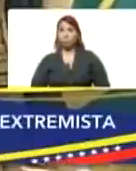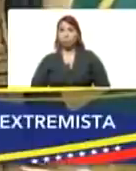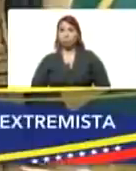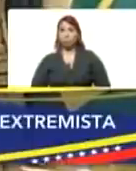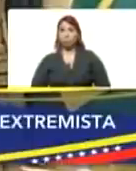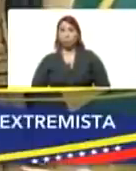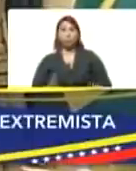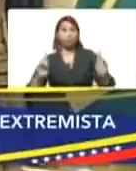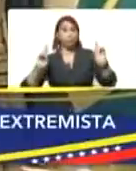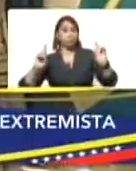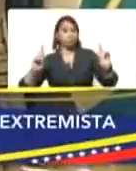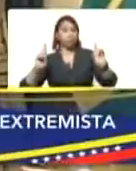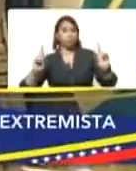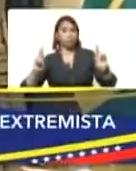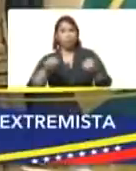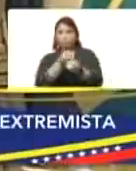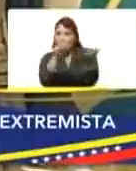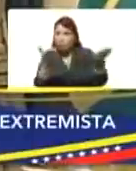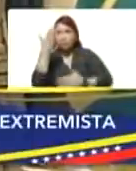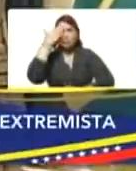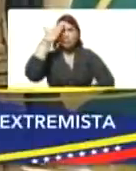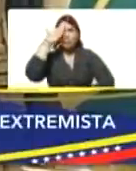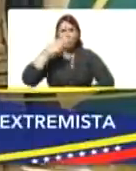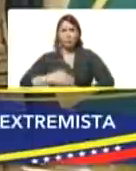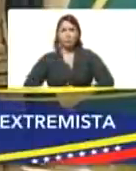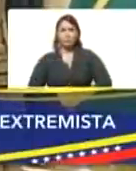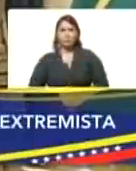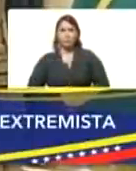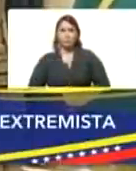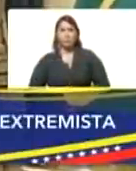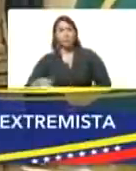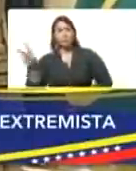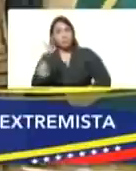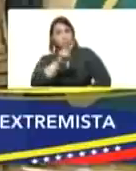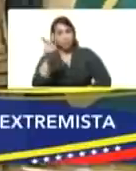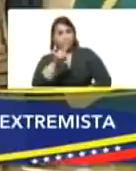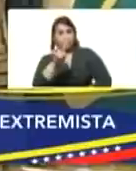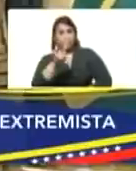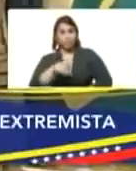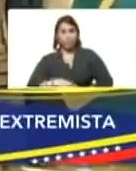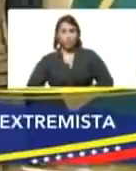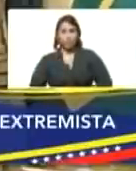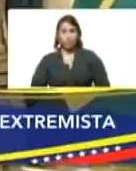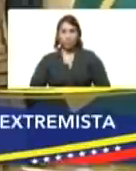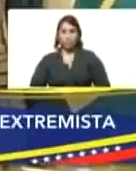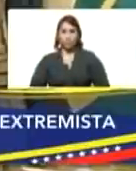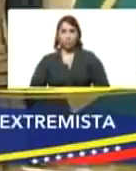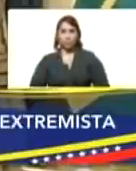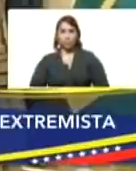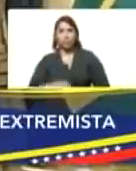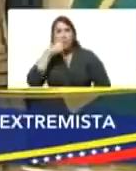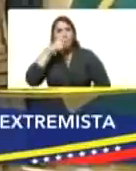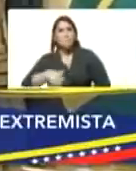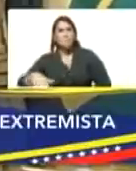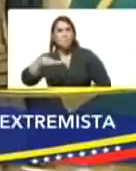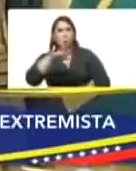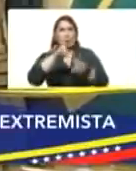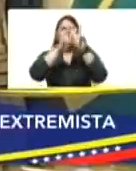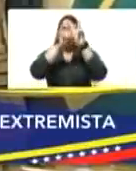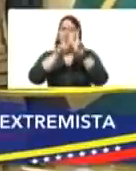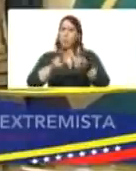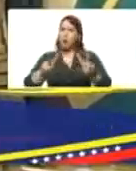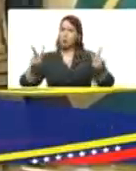Venezuela, afortunadamente, como usted sabe, embajador, Venezuela es un pueblo pacífico.